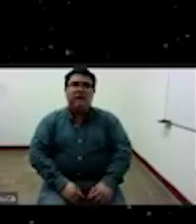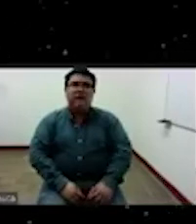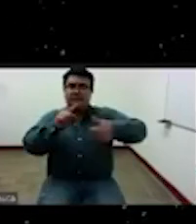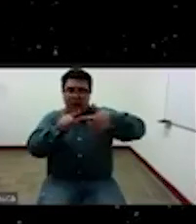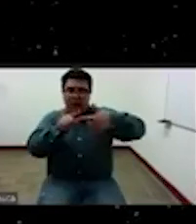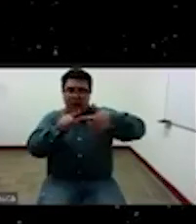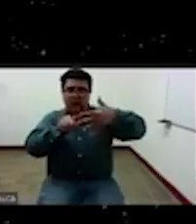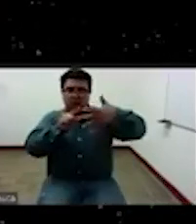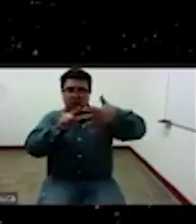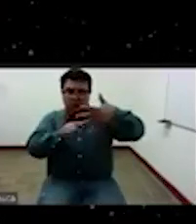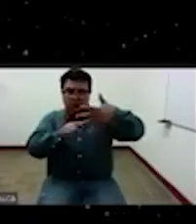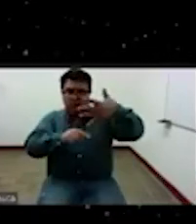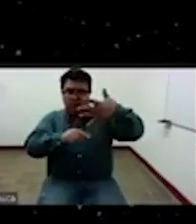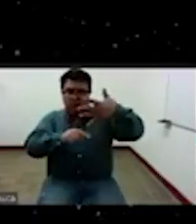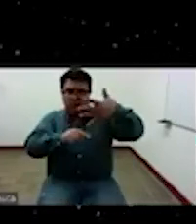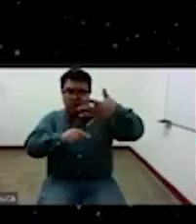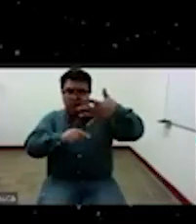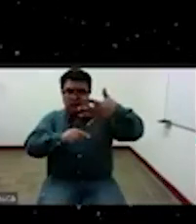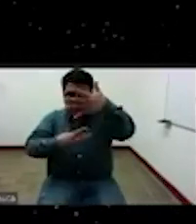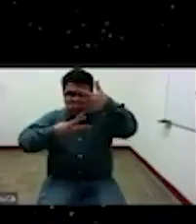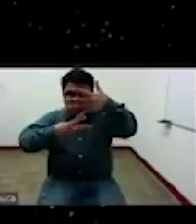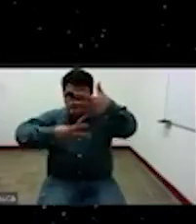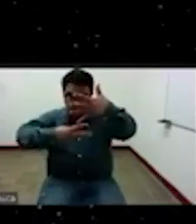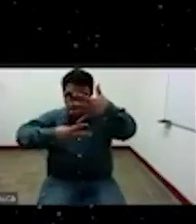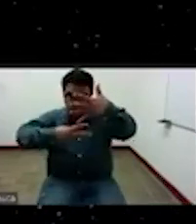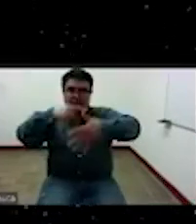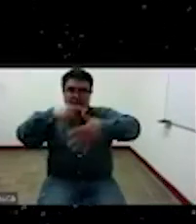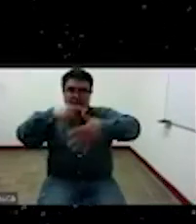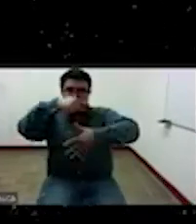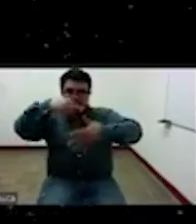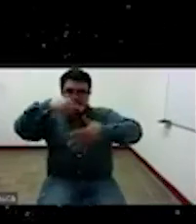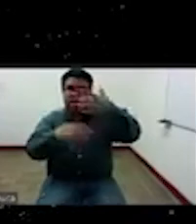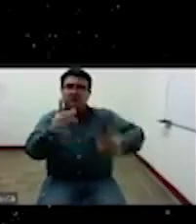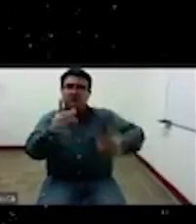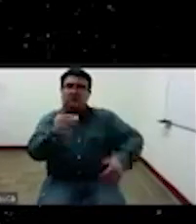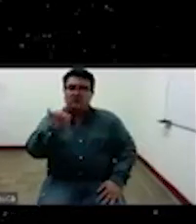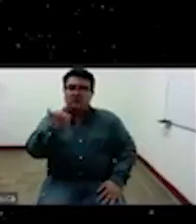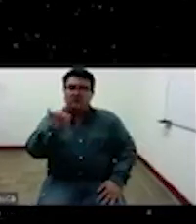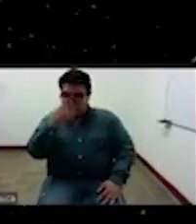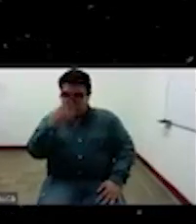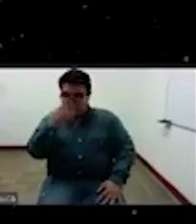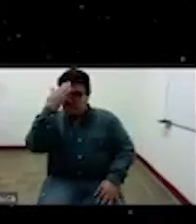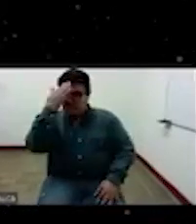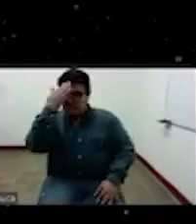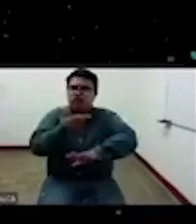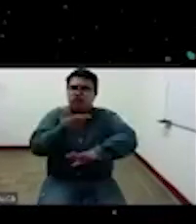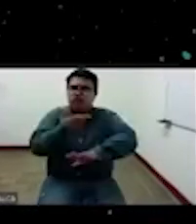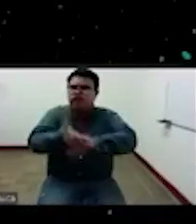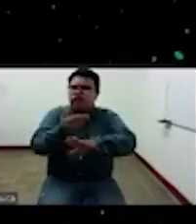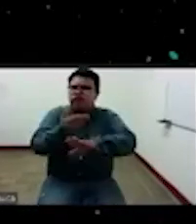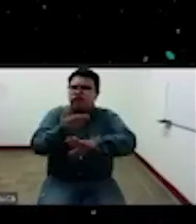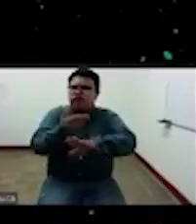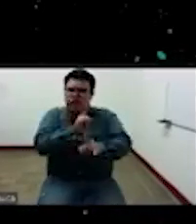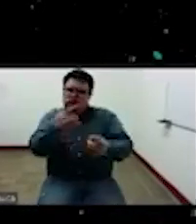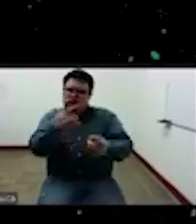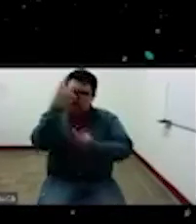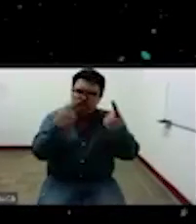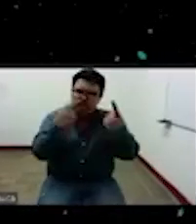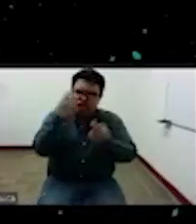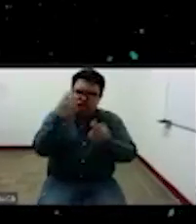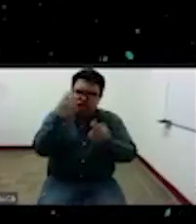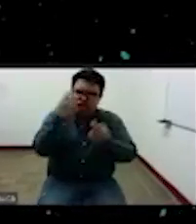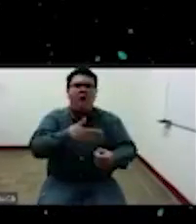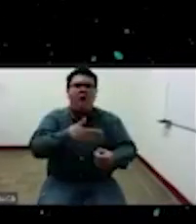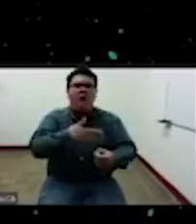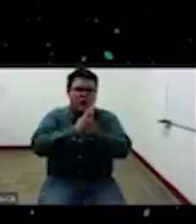que que Duce el eh nombra o propone para para alcanzar esa transmodernidad eh